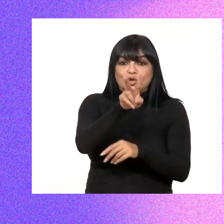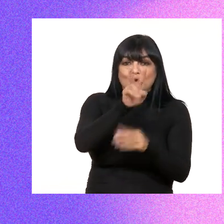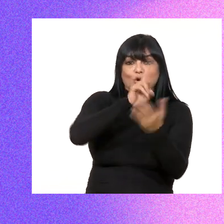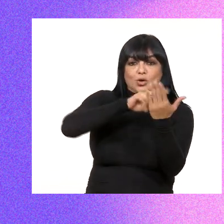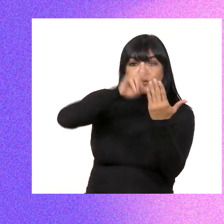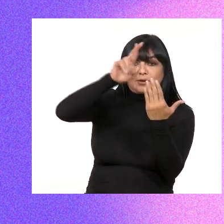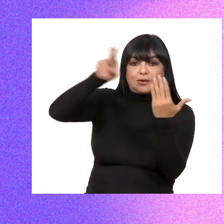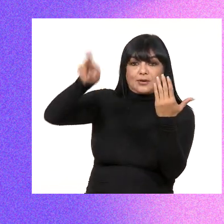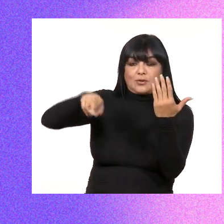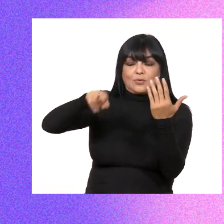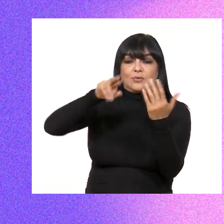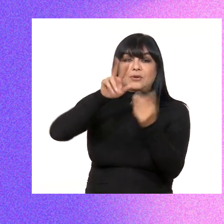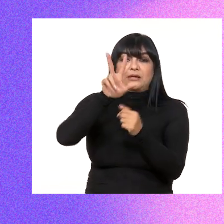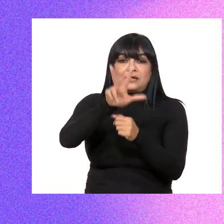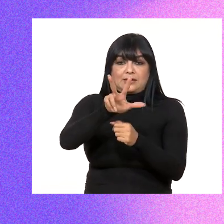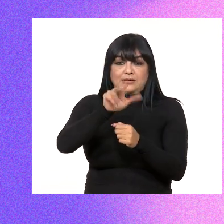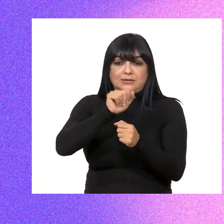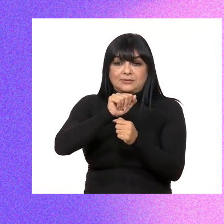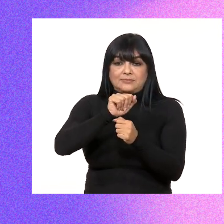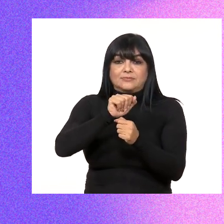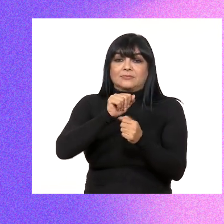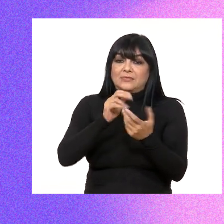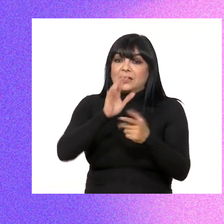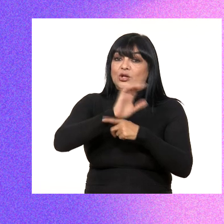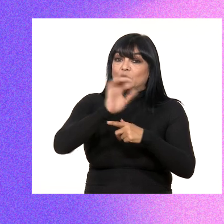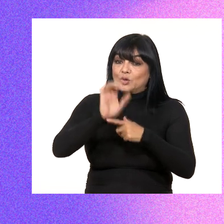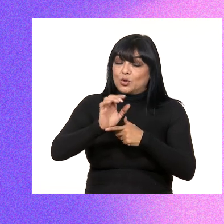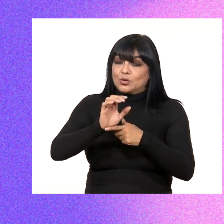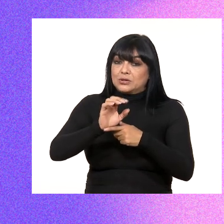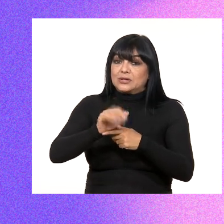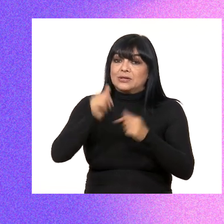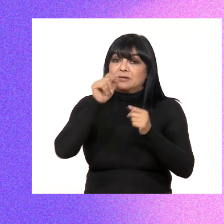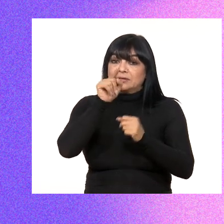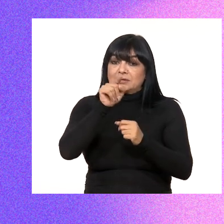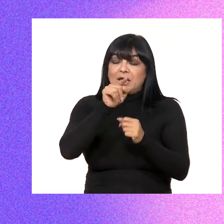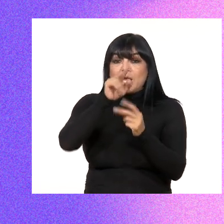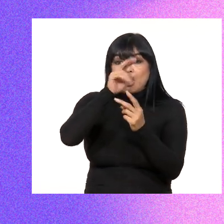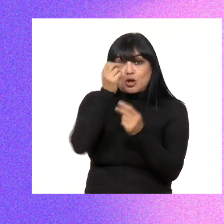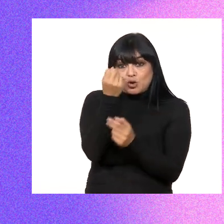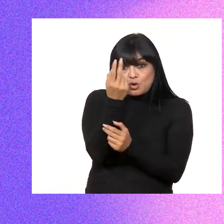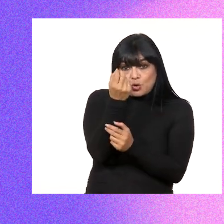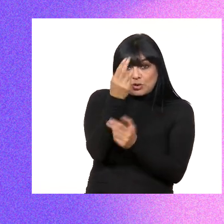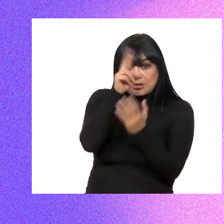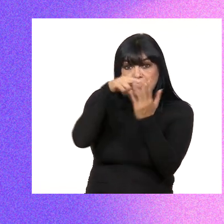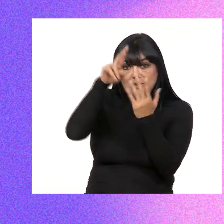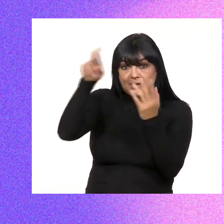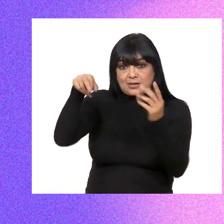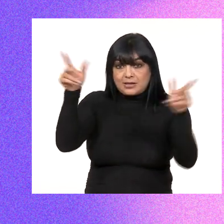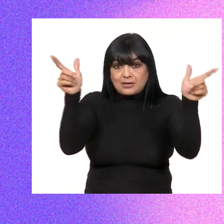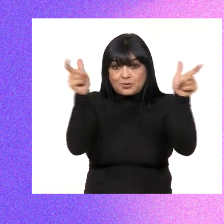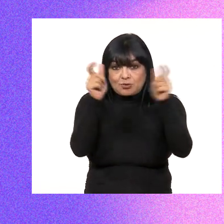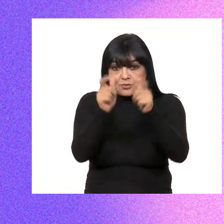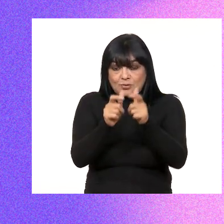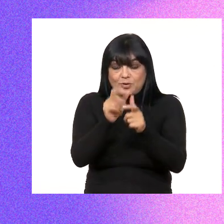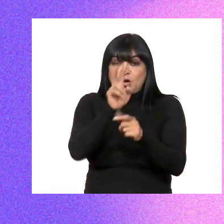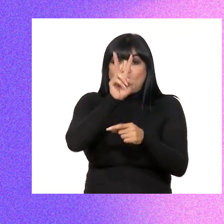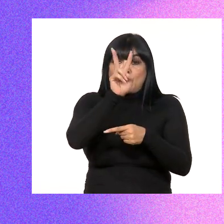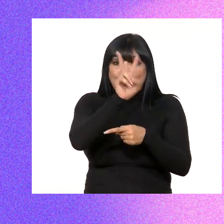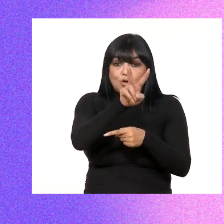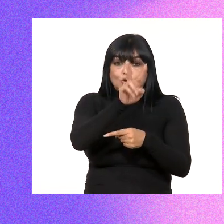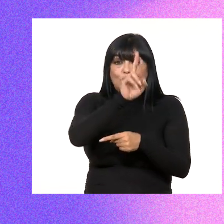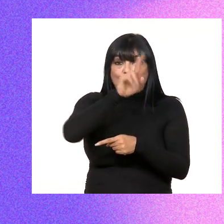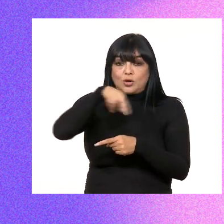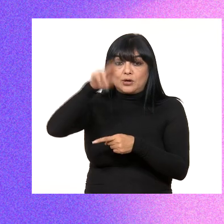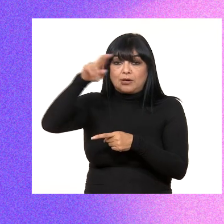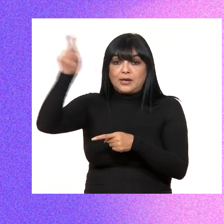2 raíz cuadrada de 3. Por lo tanto, la raíz cuadrada de 12 simplificada es igual a